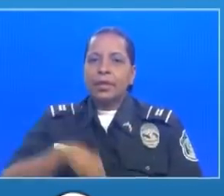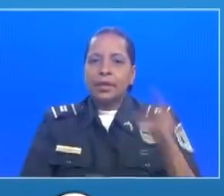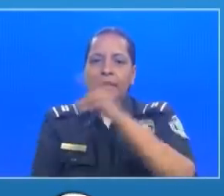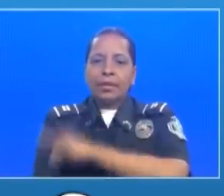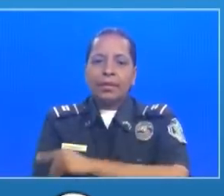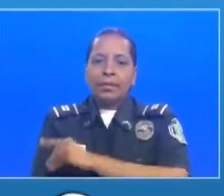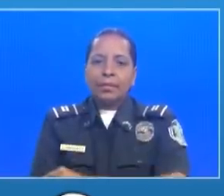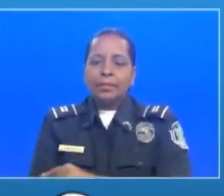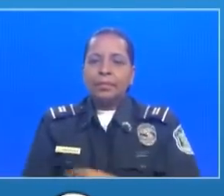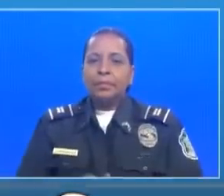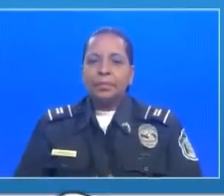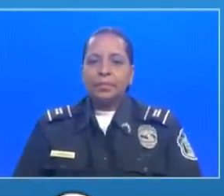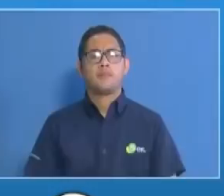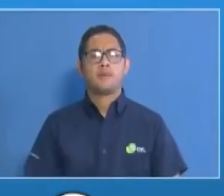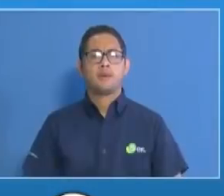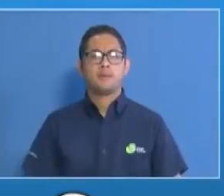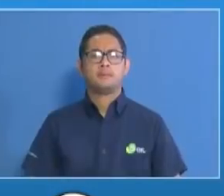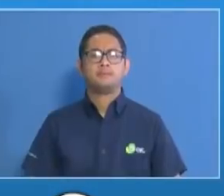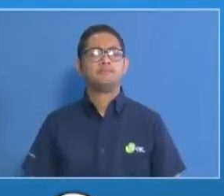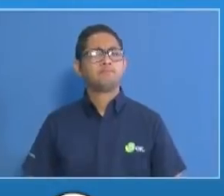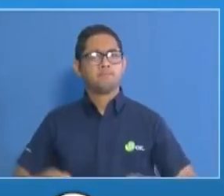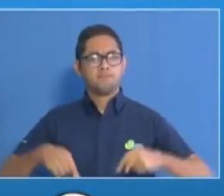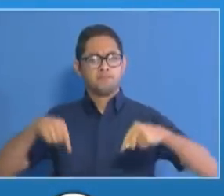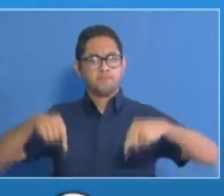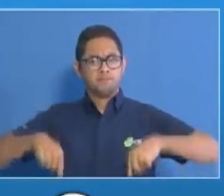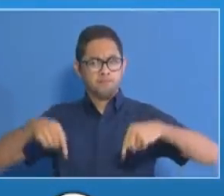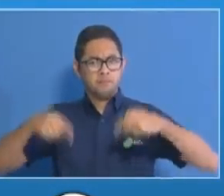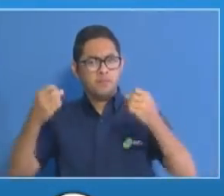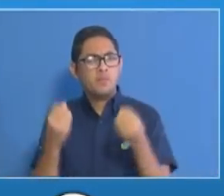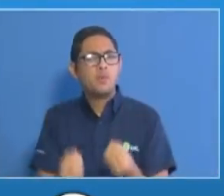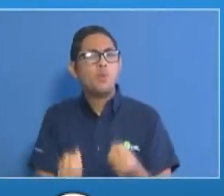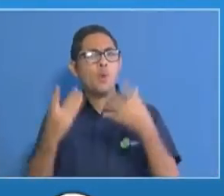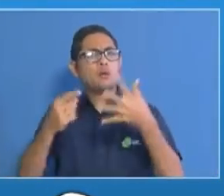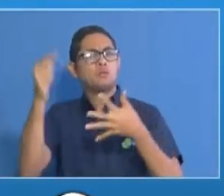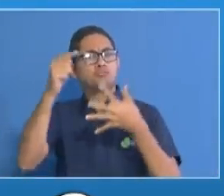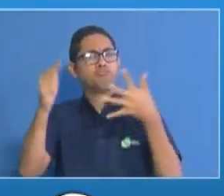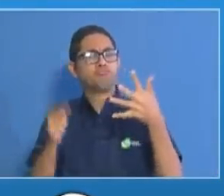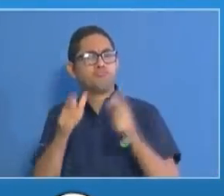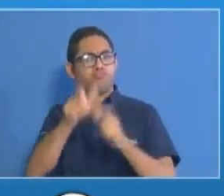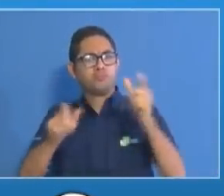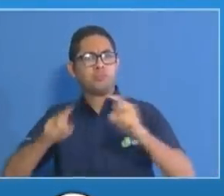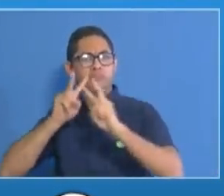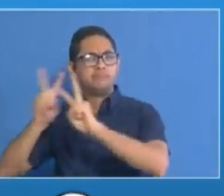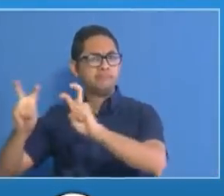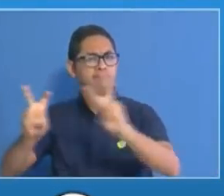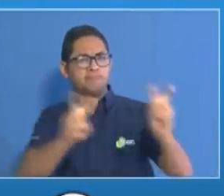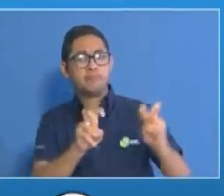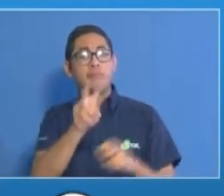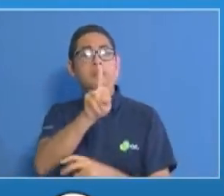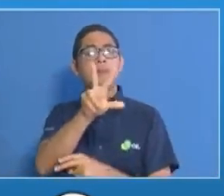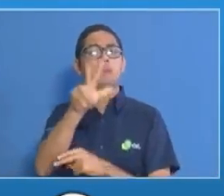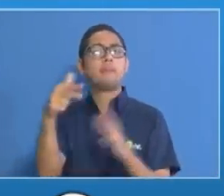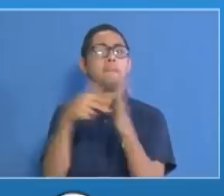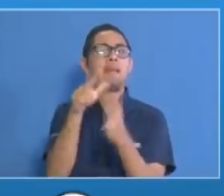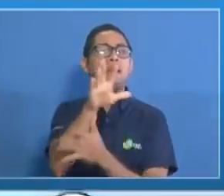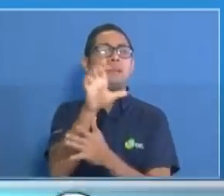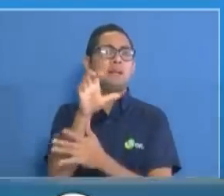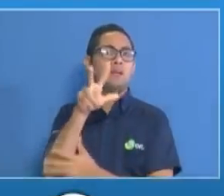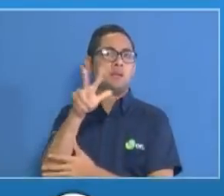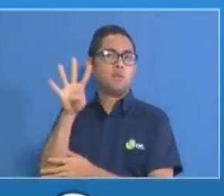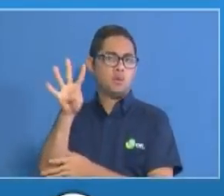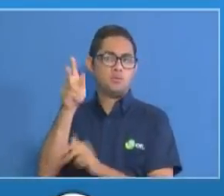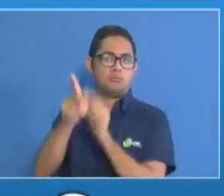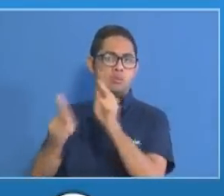hoy tenemos un total de pruebas acumuladas de 23.534,